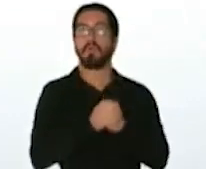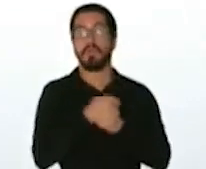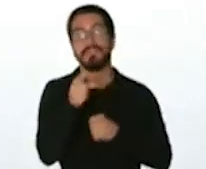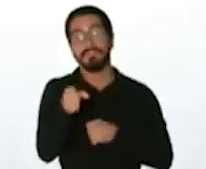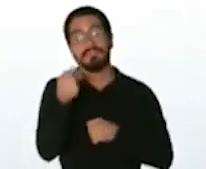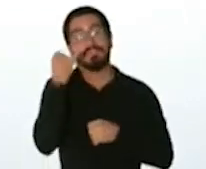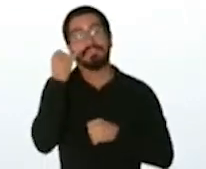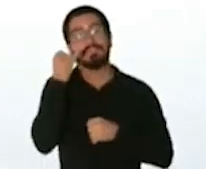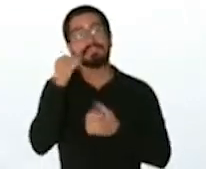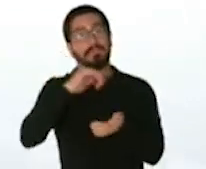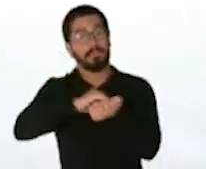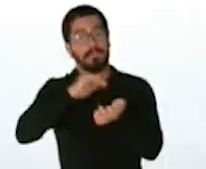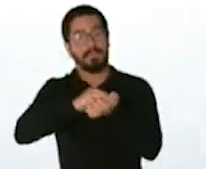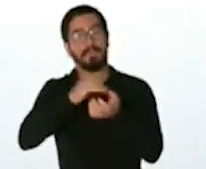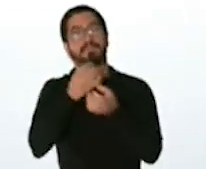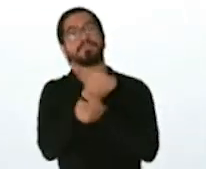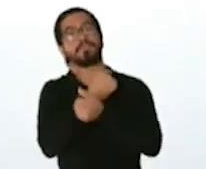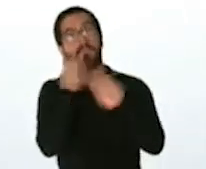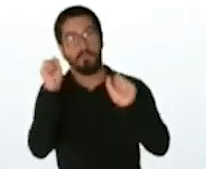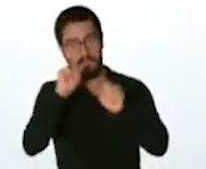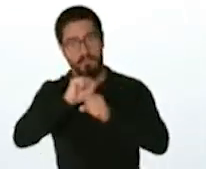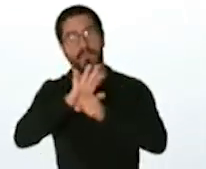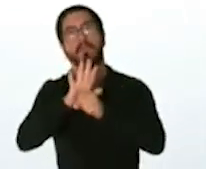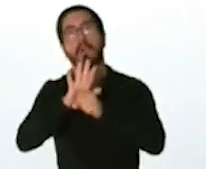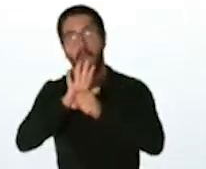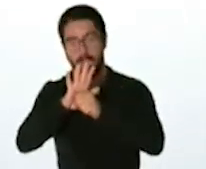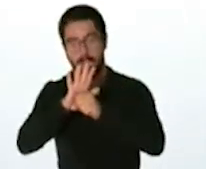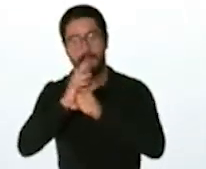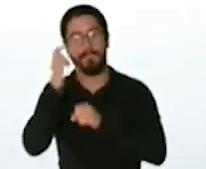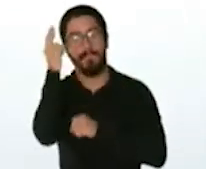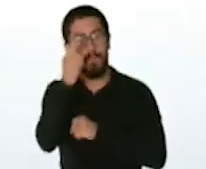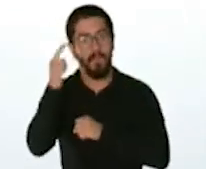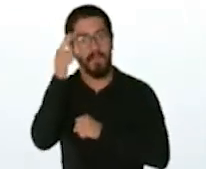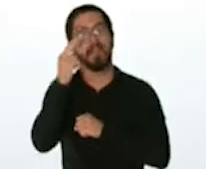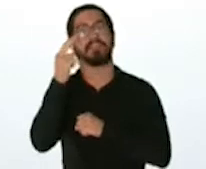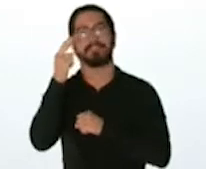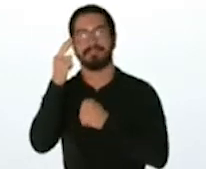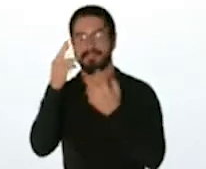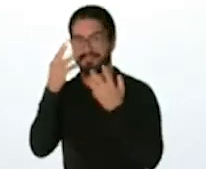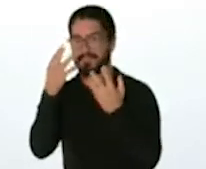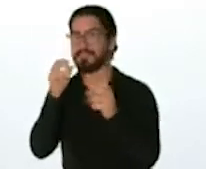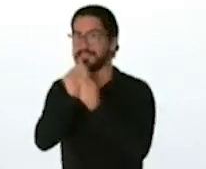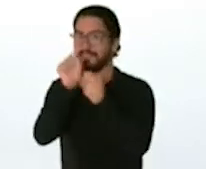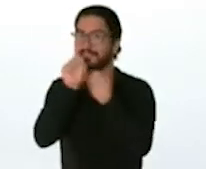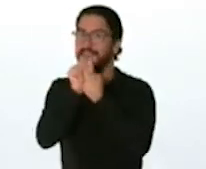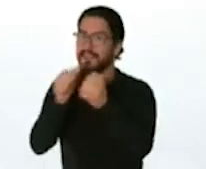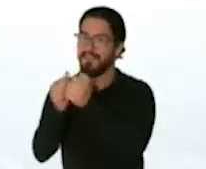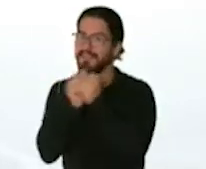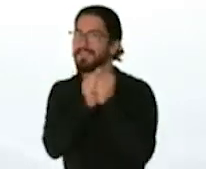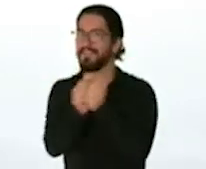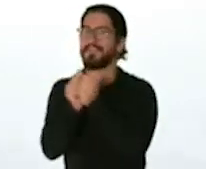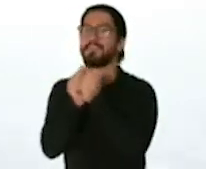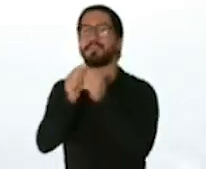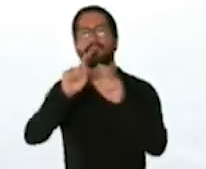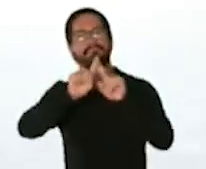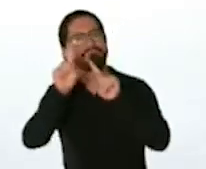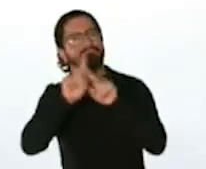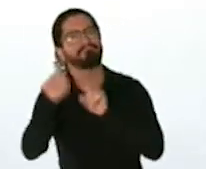de COVID con una estrategia general se está desarrollando a través del fideicomiso pero no hay una